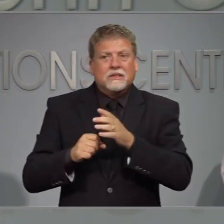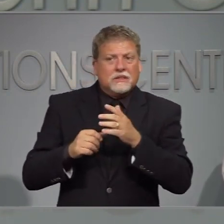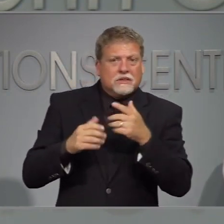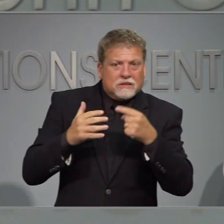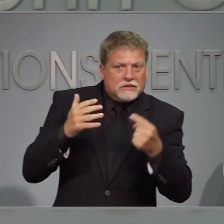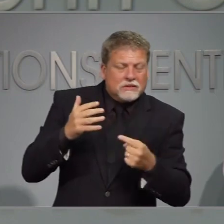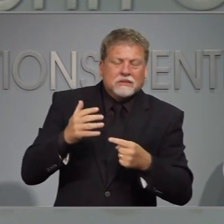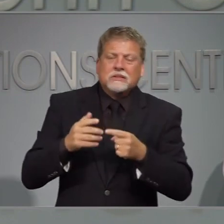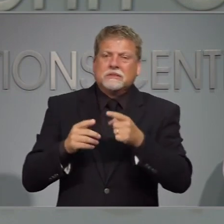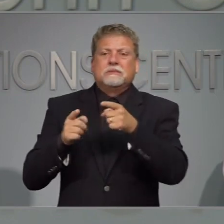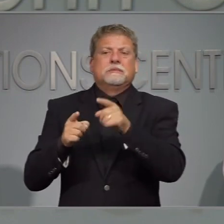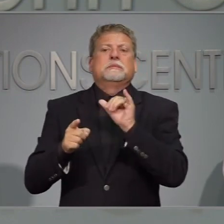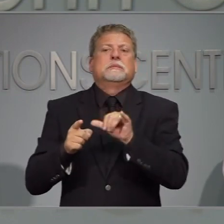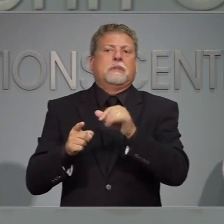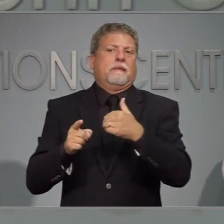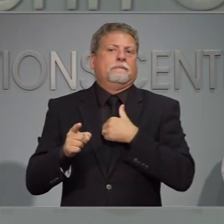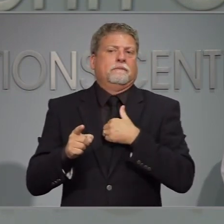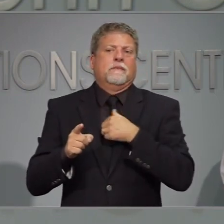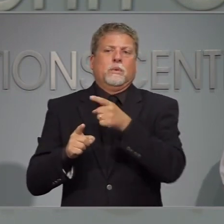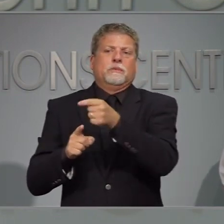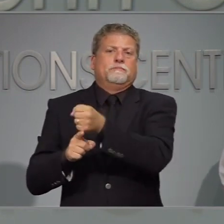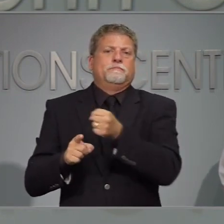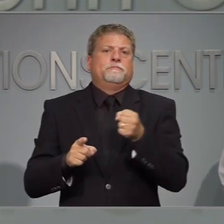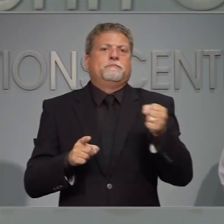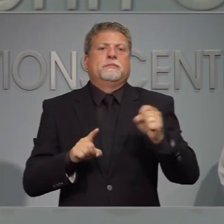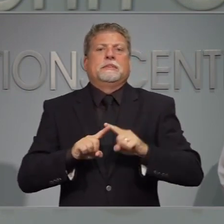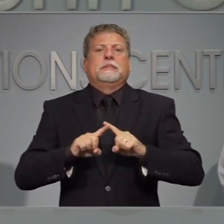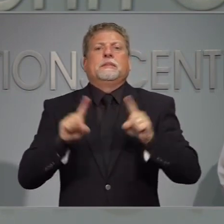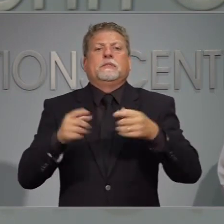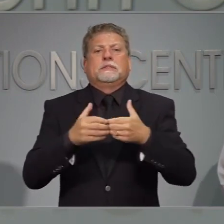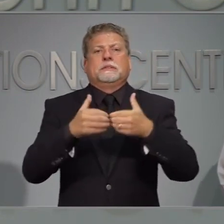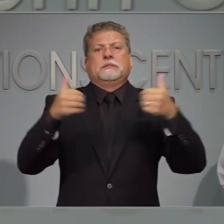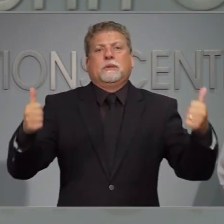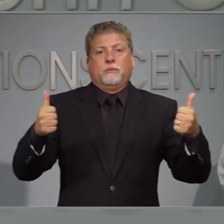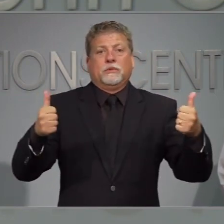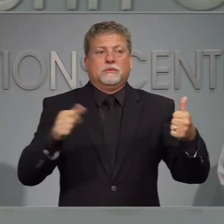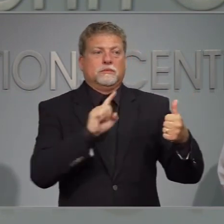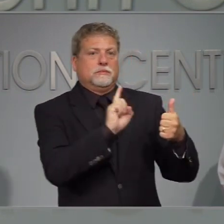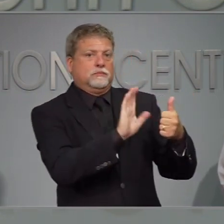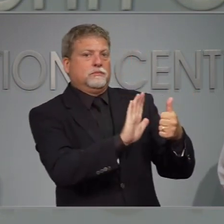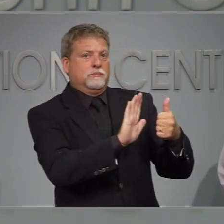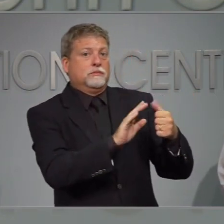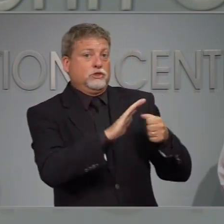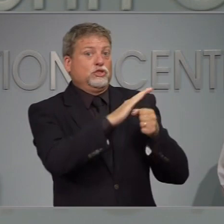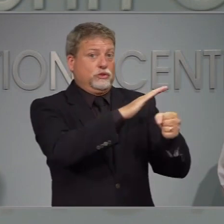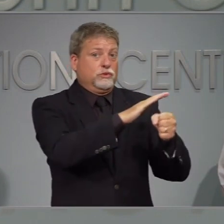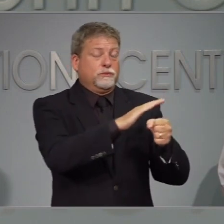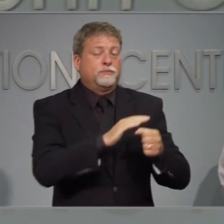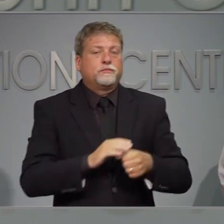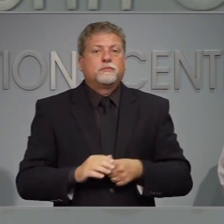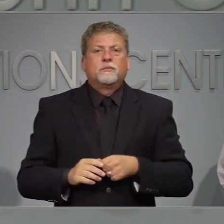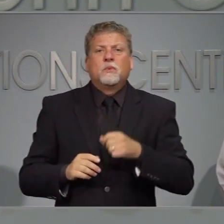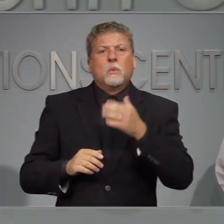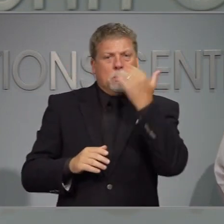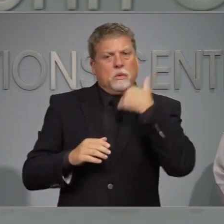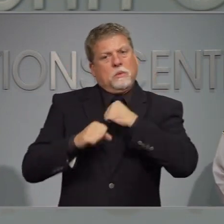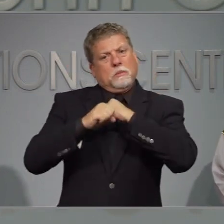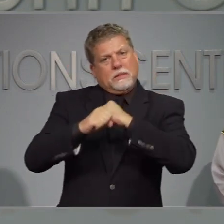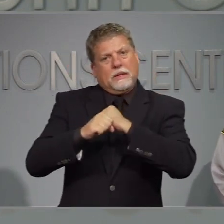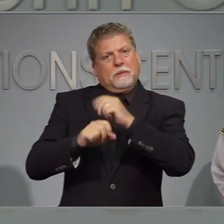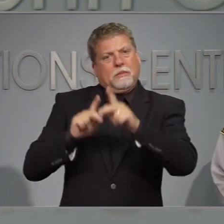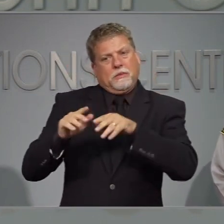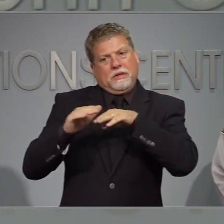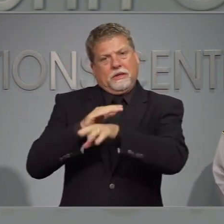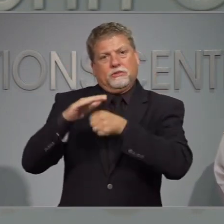-19 el estado tiene distintas opciones de al de albergues disponibles para que las personas puedan aislarse más fácilmente